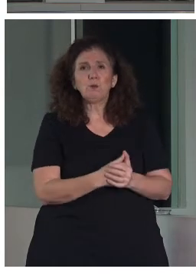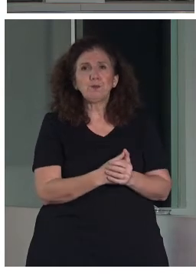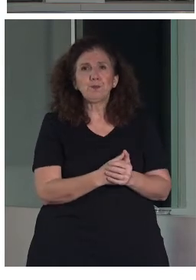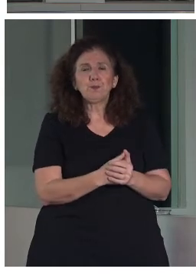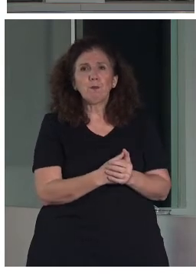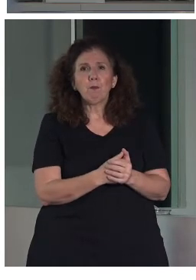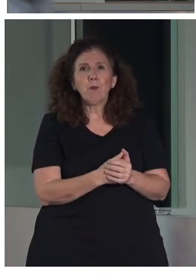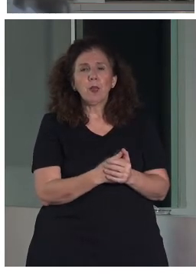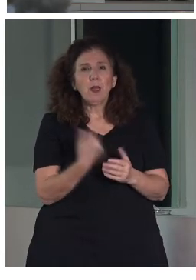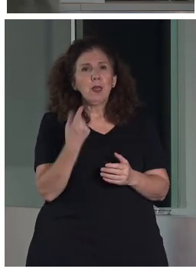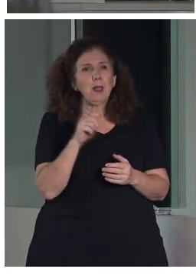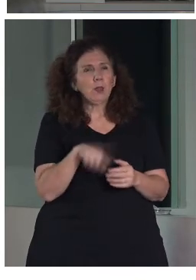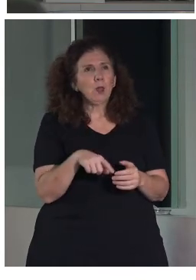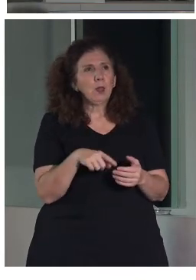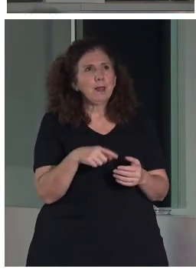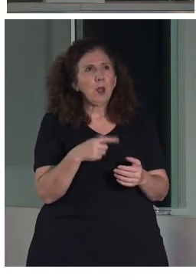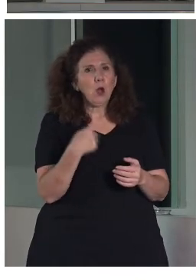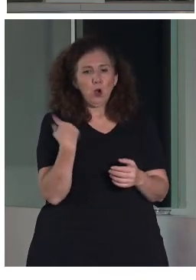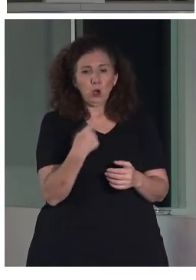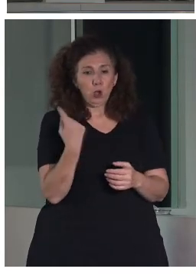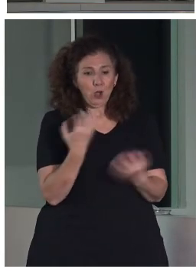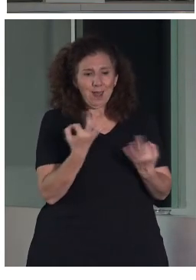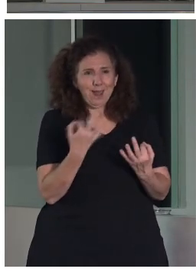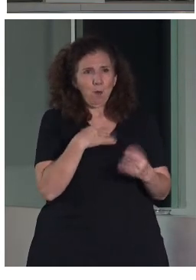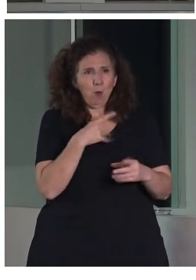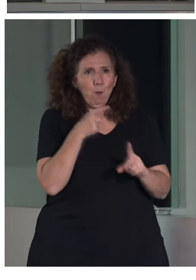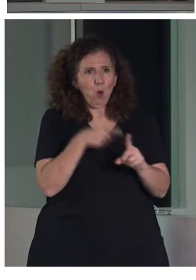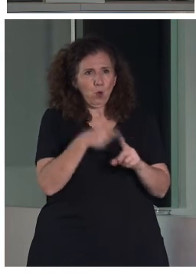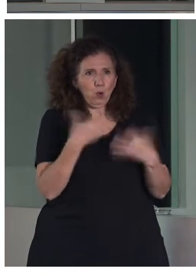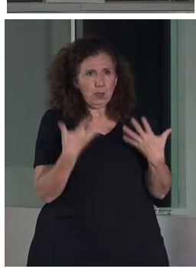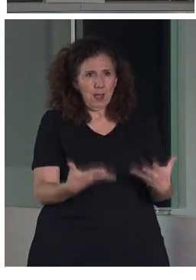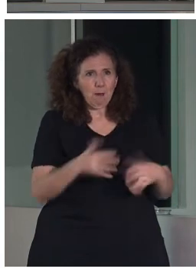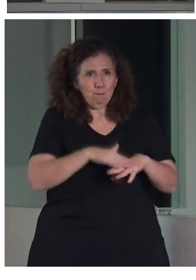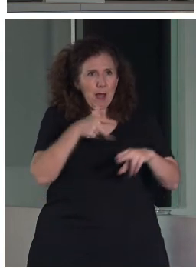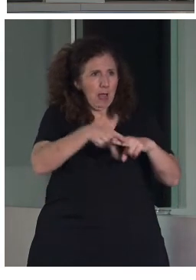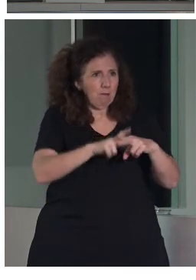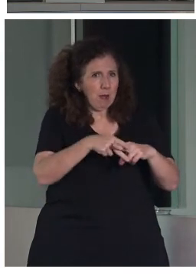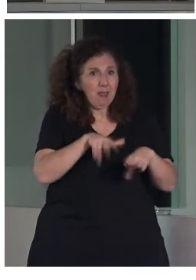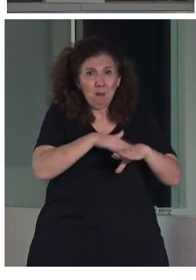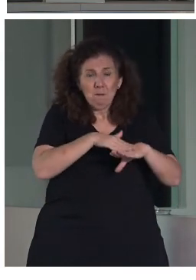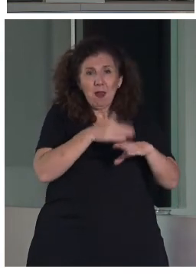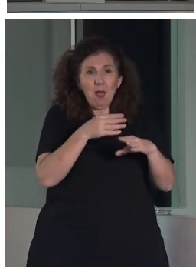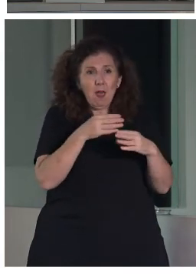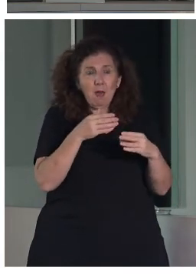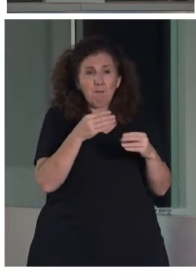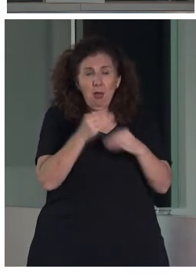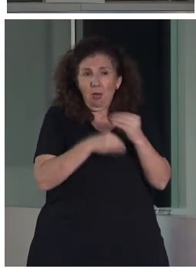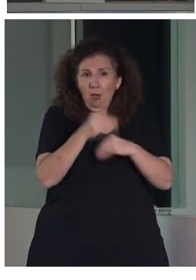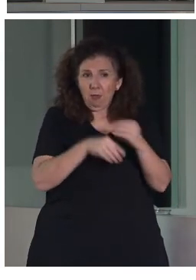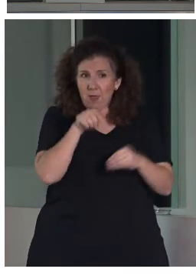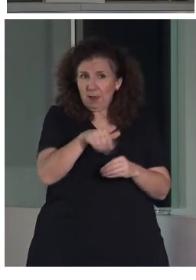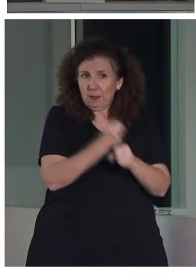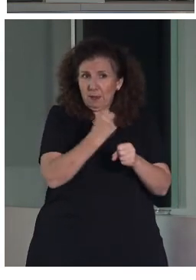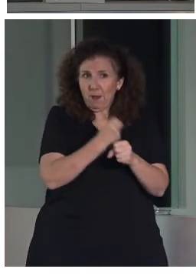Entonces, las herramientas que podemos utilizar, lo que sí es importante es que veáis que son muy diversas, porque los tipos de apoyos a los que nos podemos